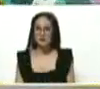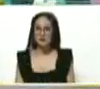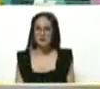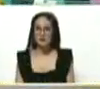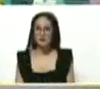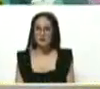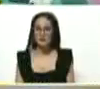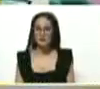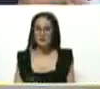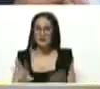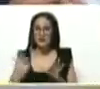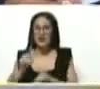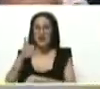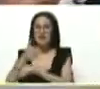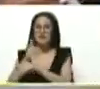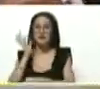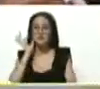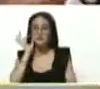¿Se elige la jefa?